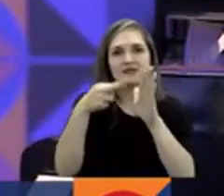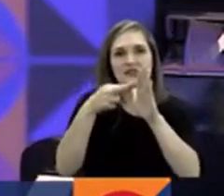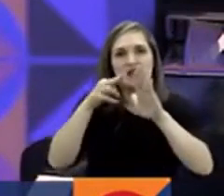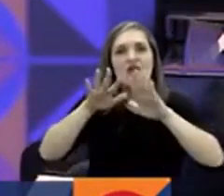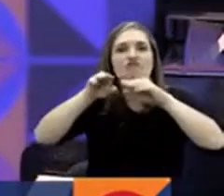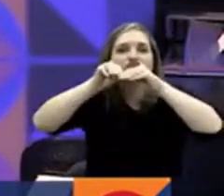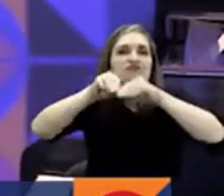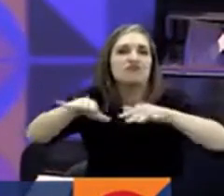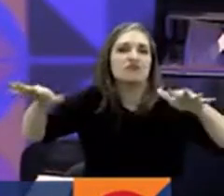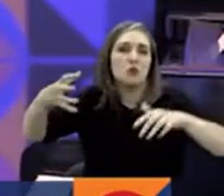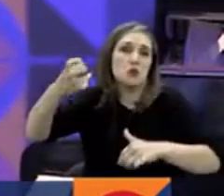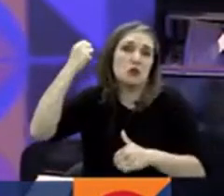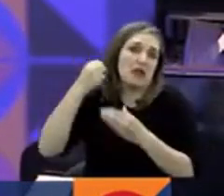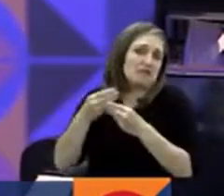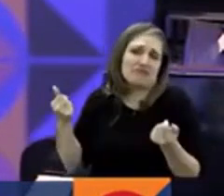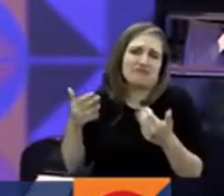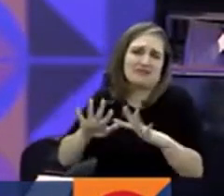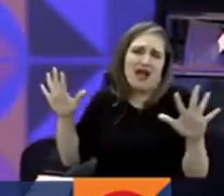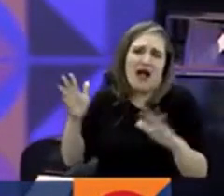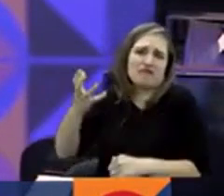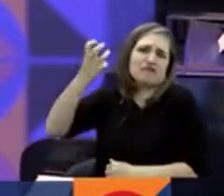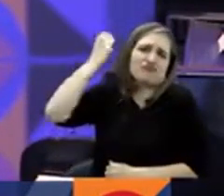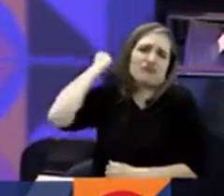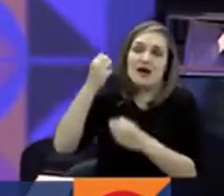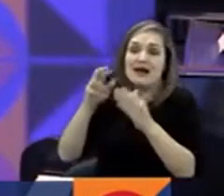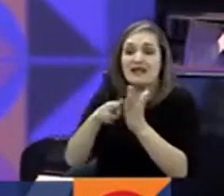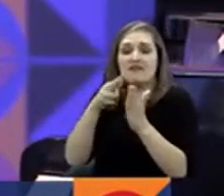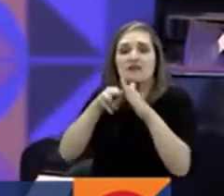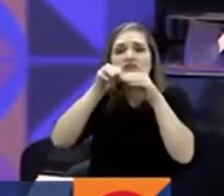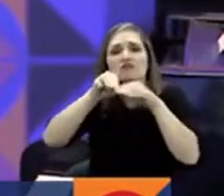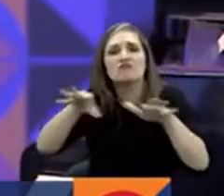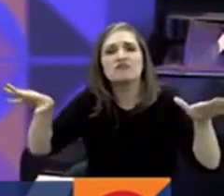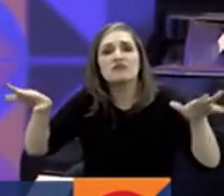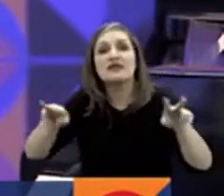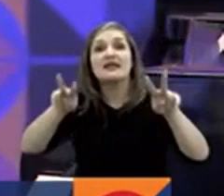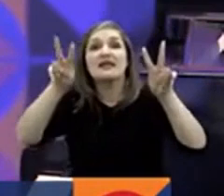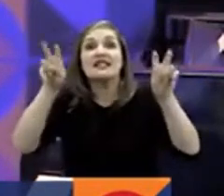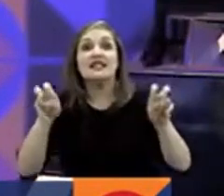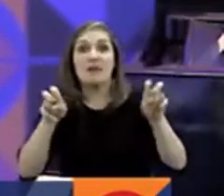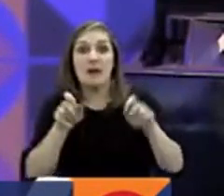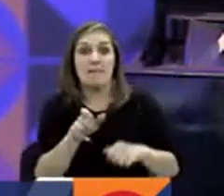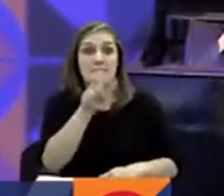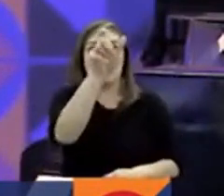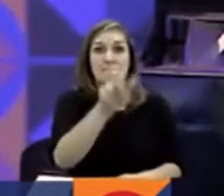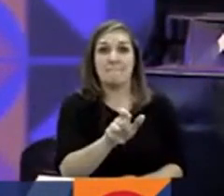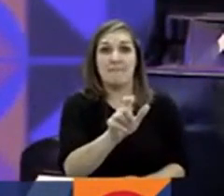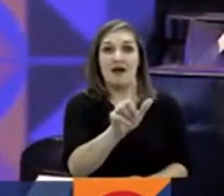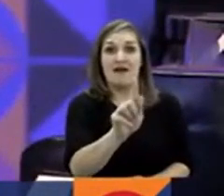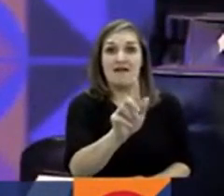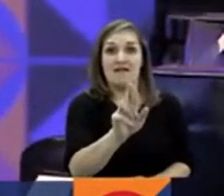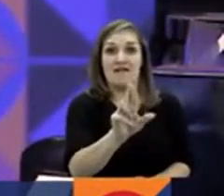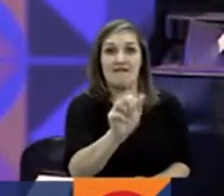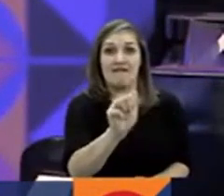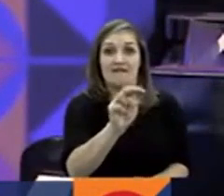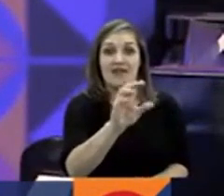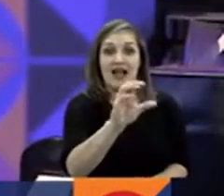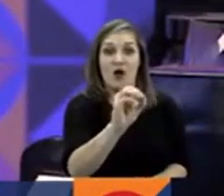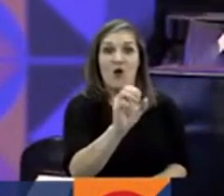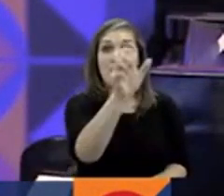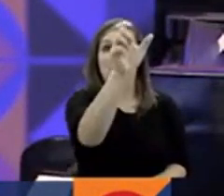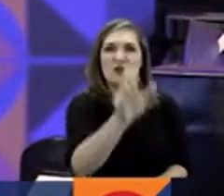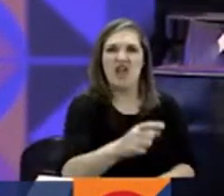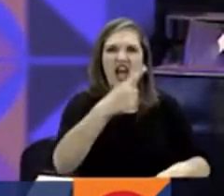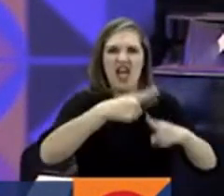Futuro, que ya no existe por supuesto, y se llamaba El General Franco en sus infiernos. Lo que ocurría era que para